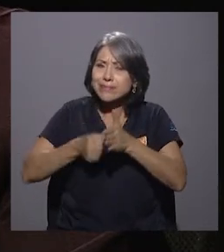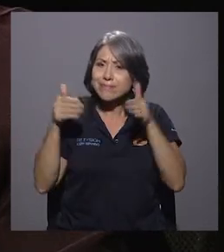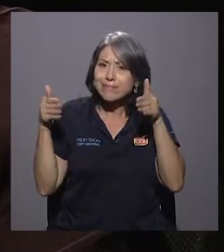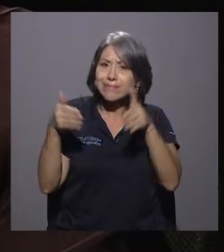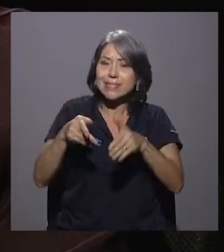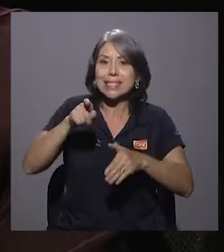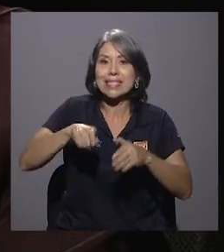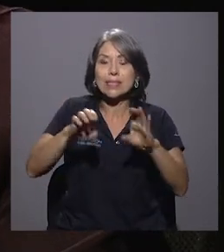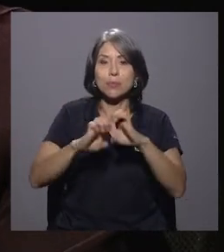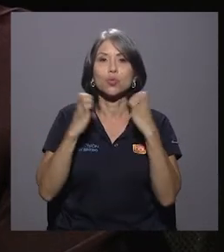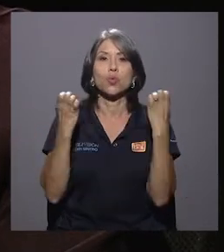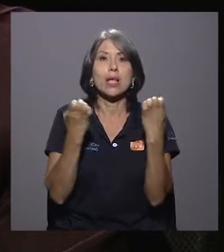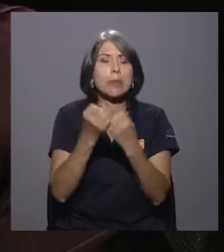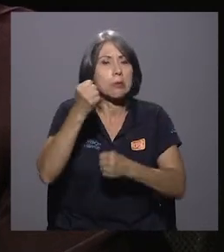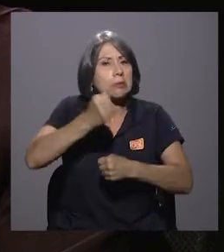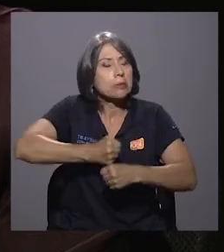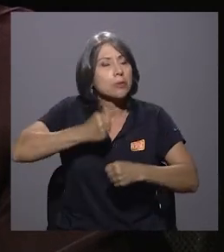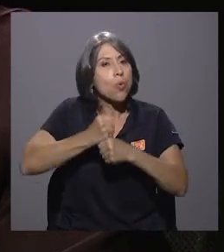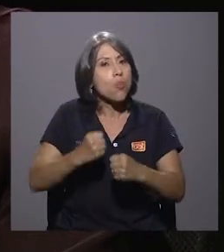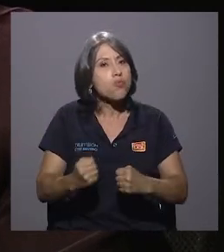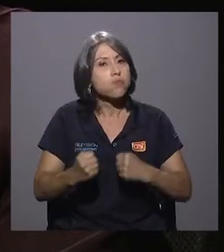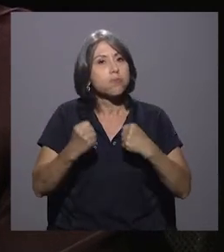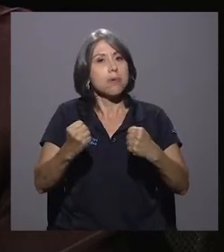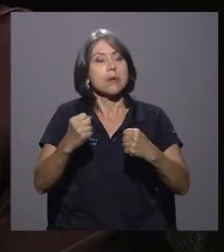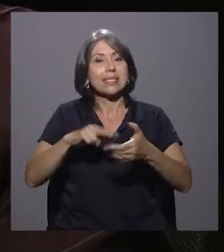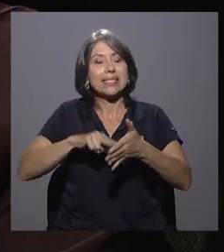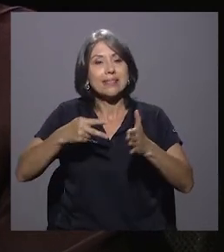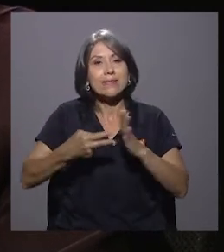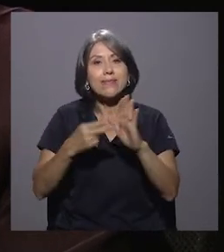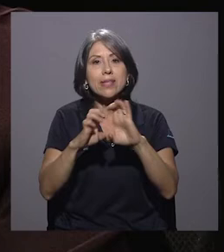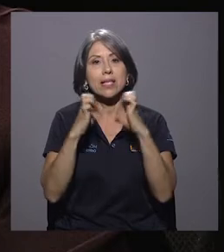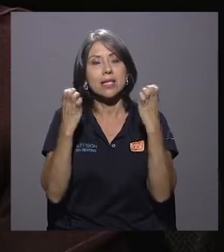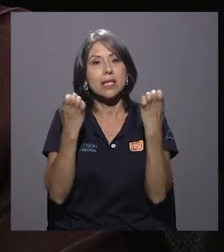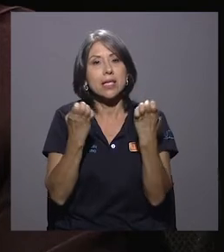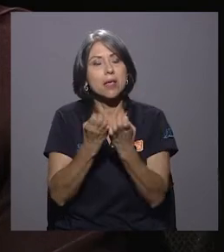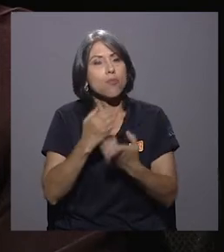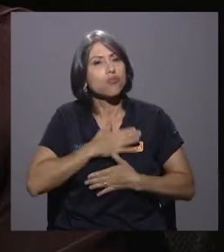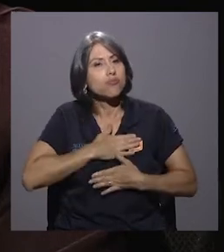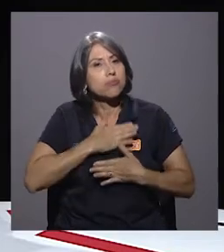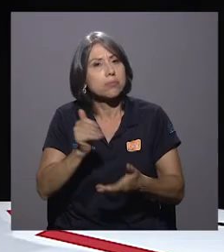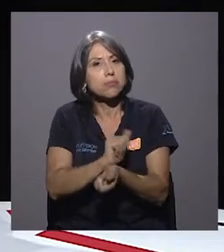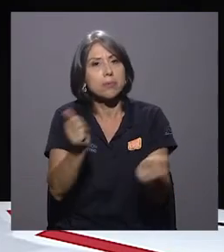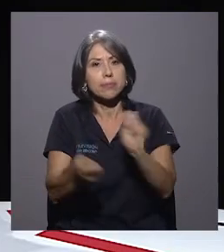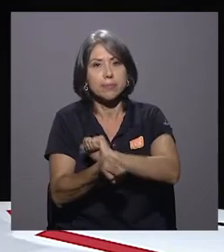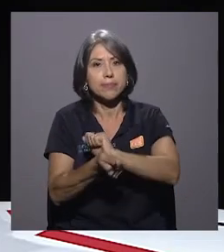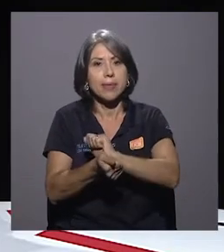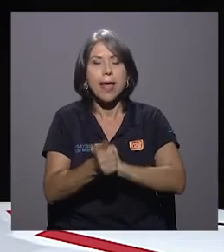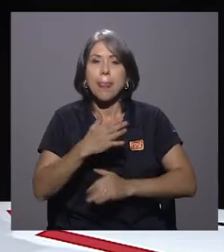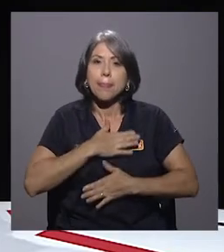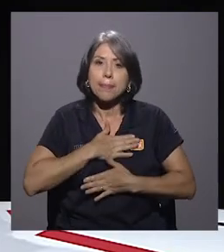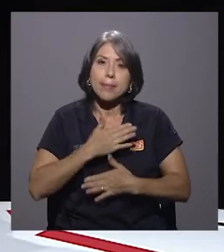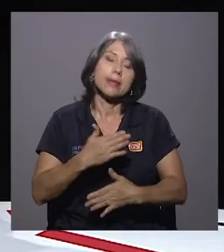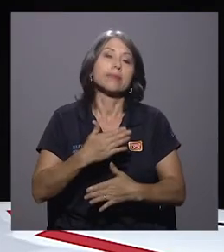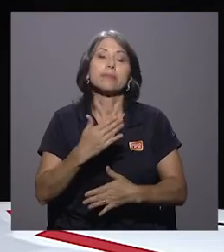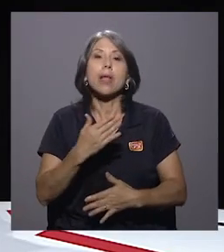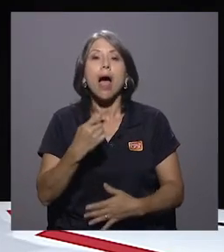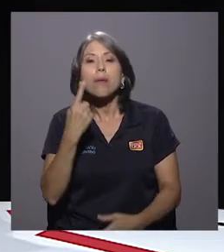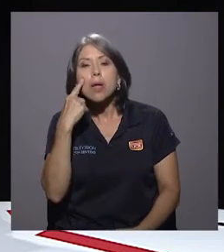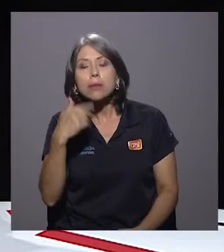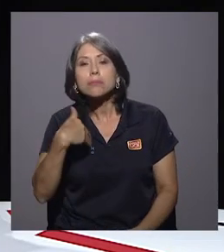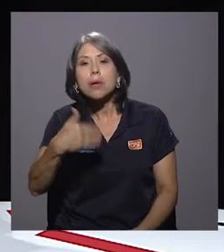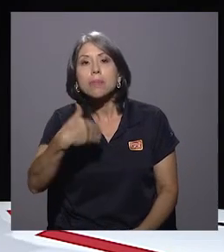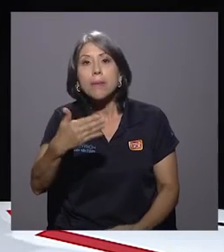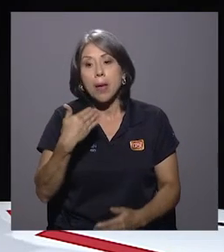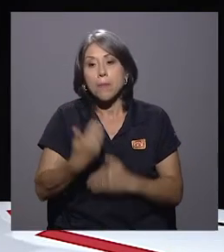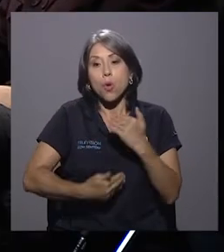equipo de alto rendimiento y eso implica un equipo dispuesto al cambio, dispuesto a ver que los procesos que